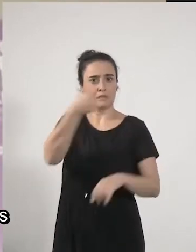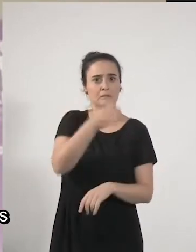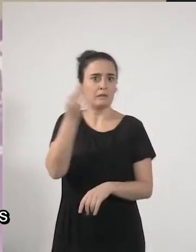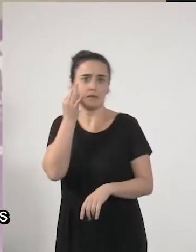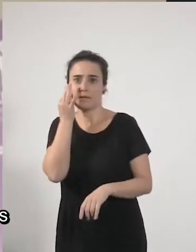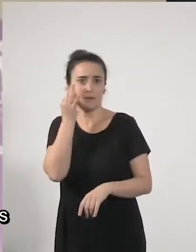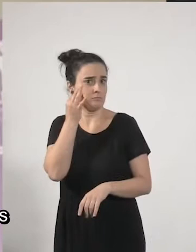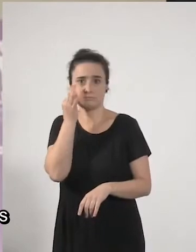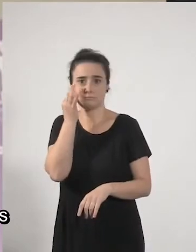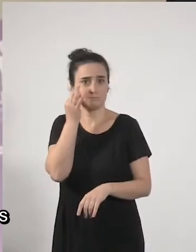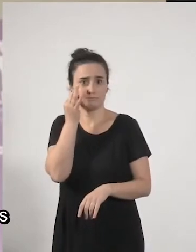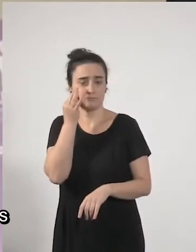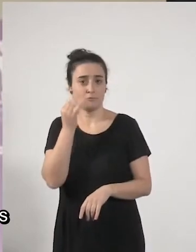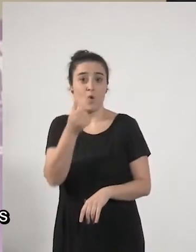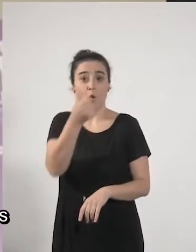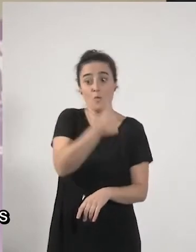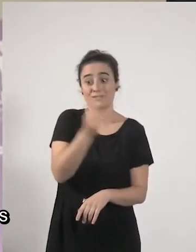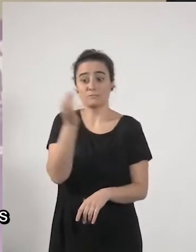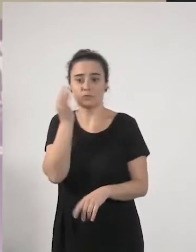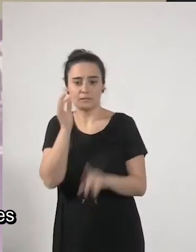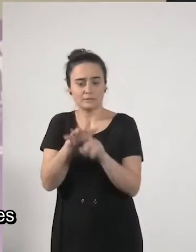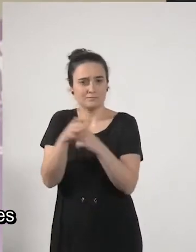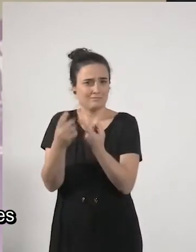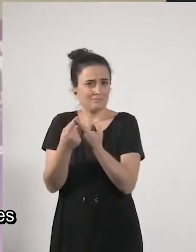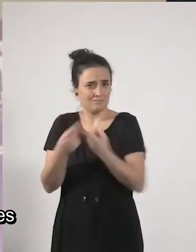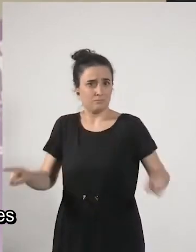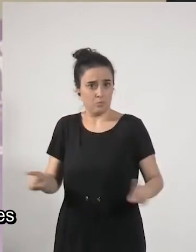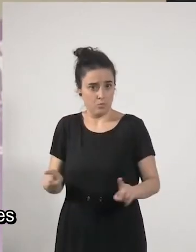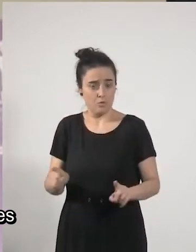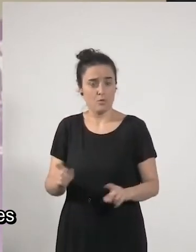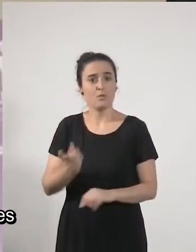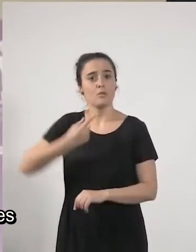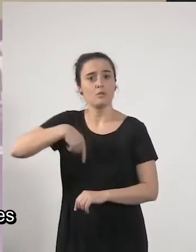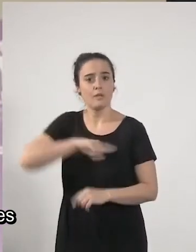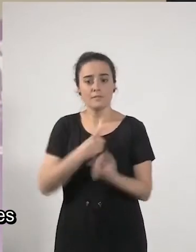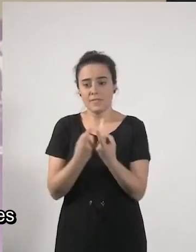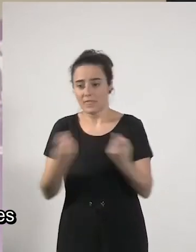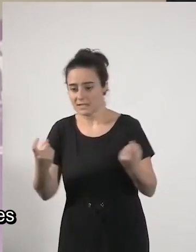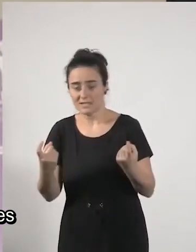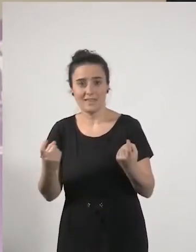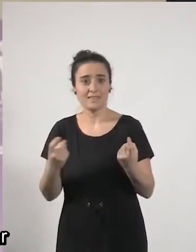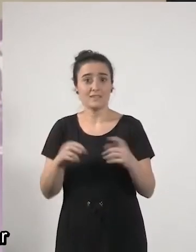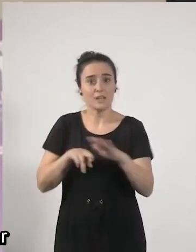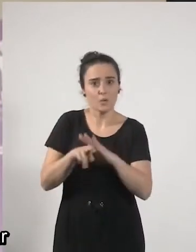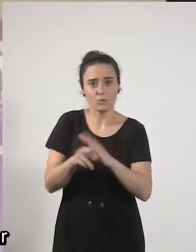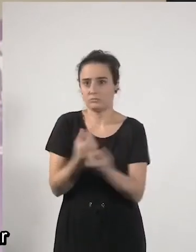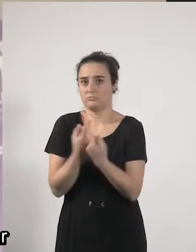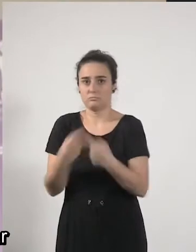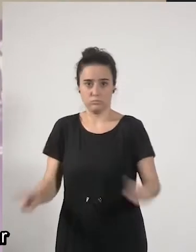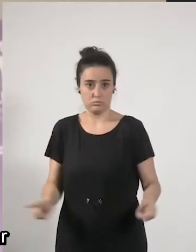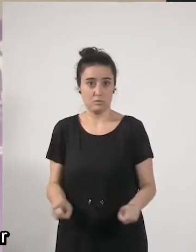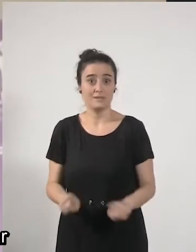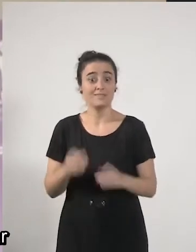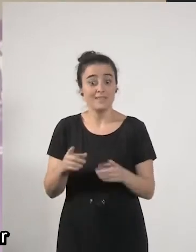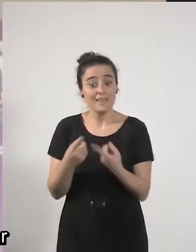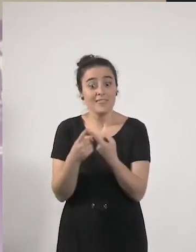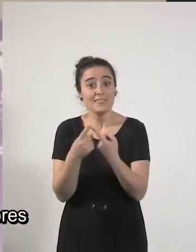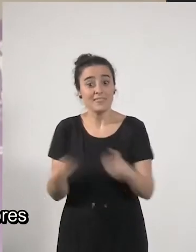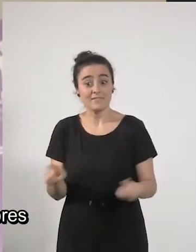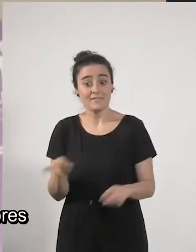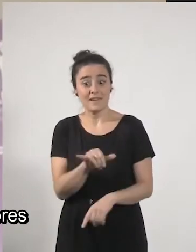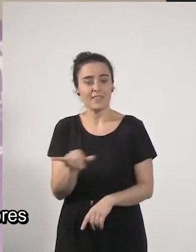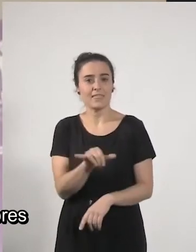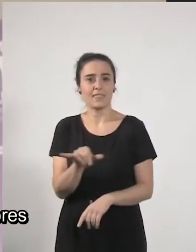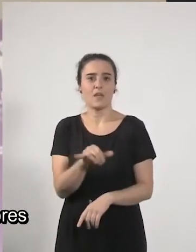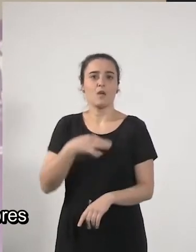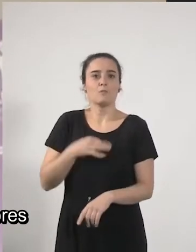no padecemos las mismas situaciones, ni tenemos las mismas necesidades ni recursos, y estas diferencias pueden afectar